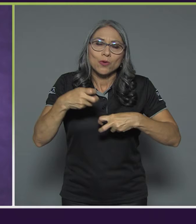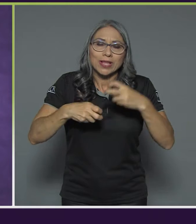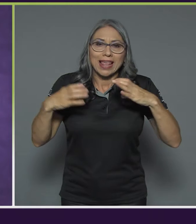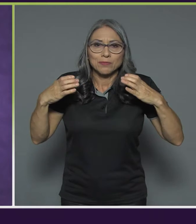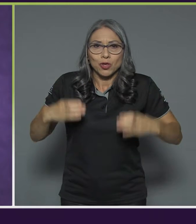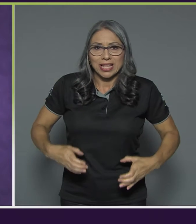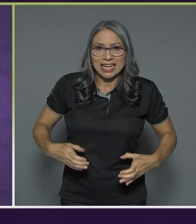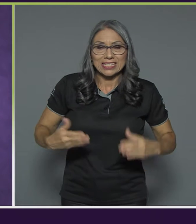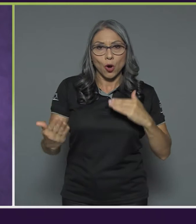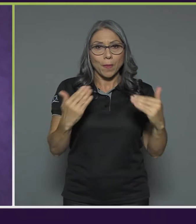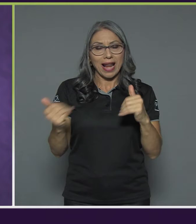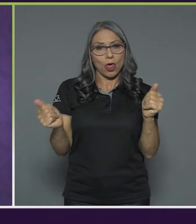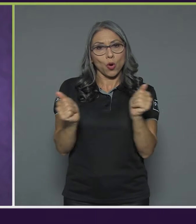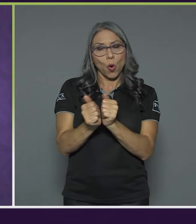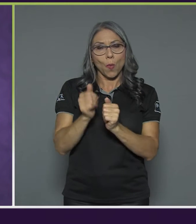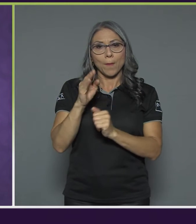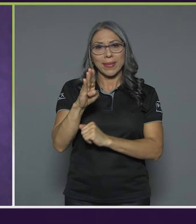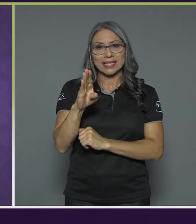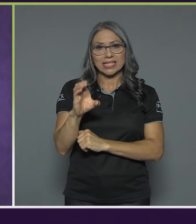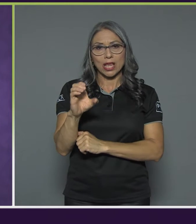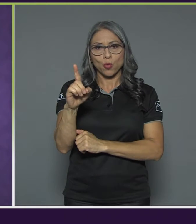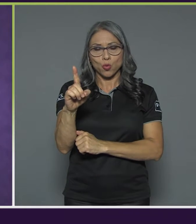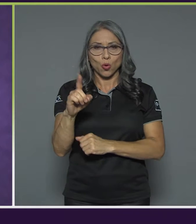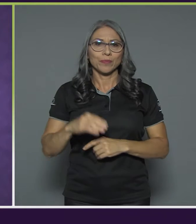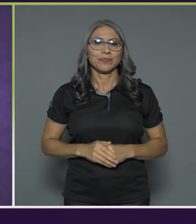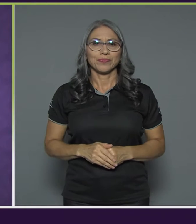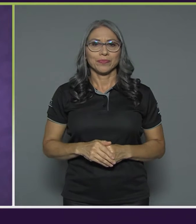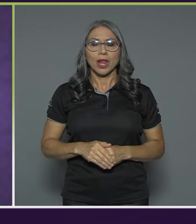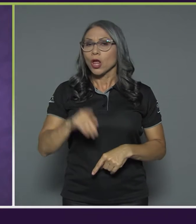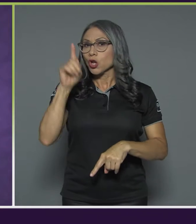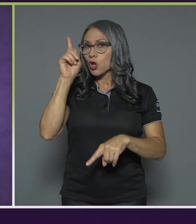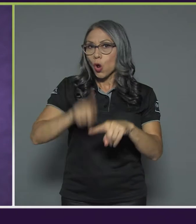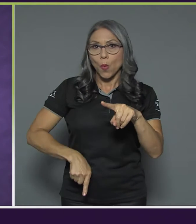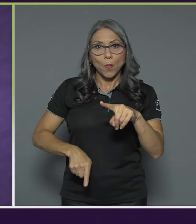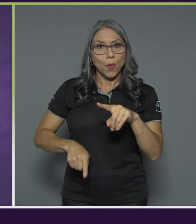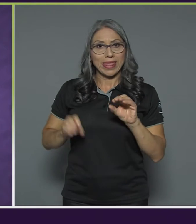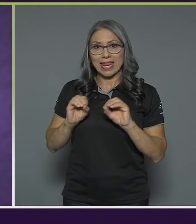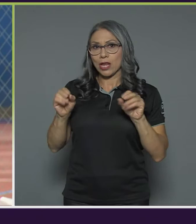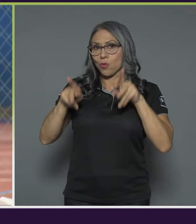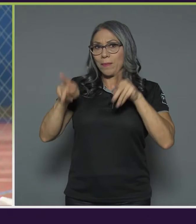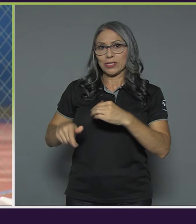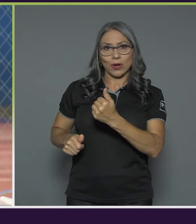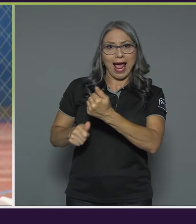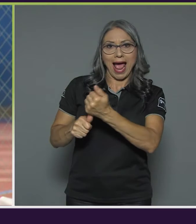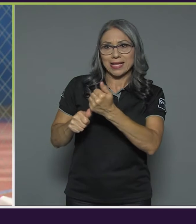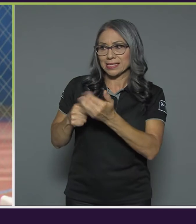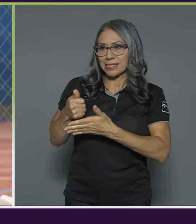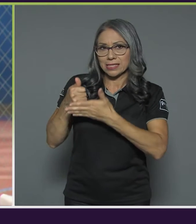motrices que los deportistas de la clase BC1. No pueden ser asistidos por ningún auxiliar.